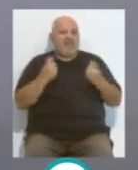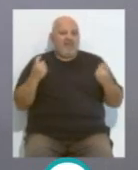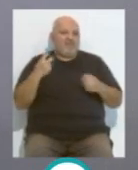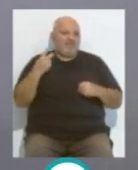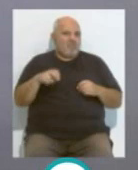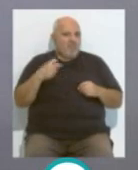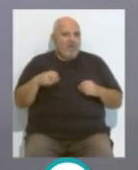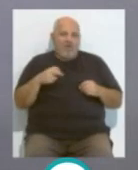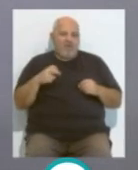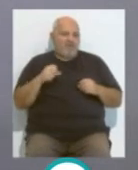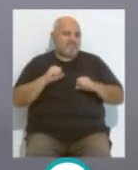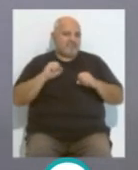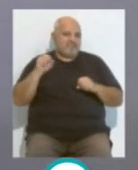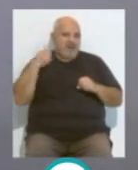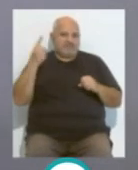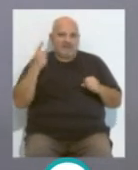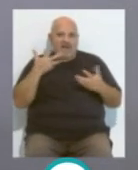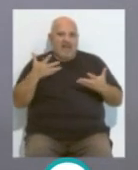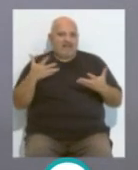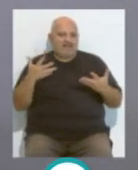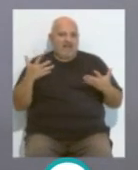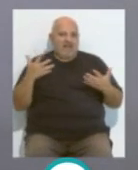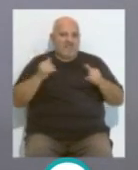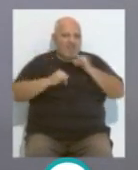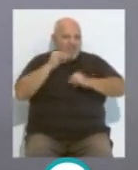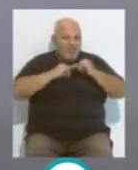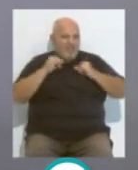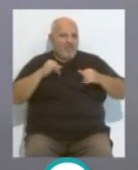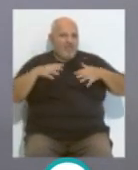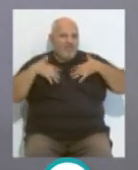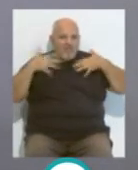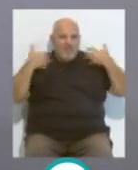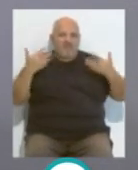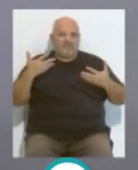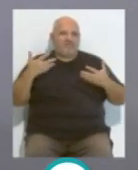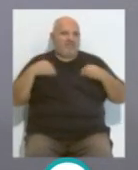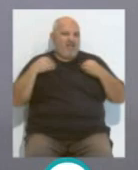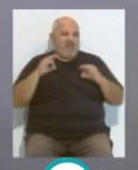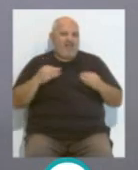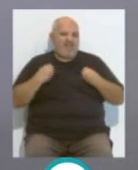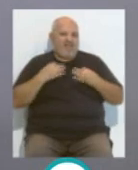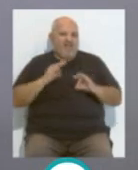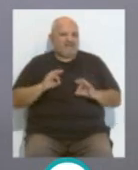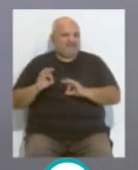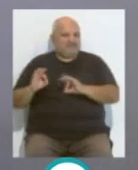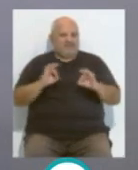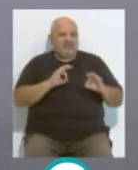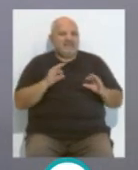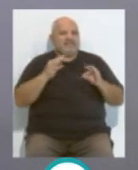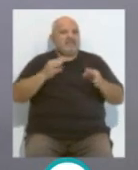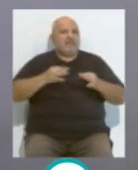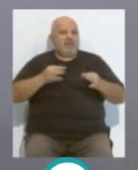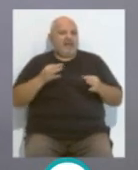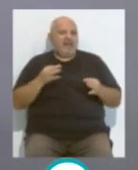fútbol, son muy tumultuosas, pero que también transmiten alegría. Y en la vida yo creo que también tenés siempre,